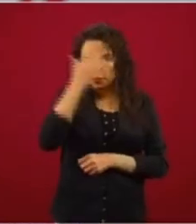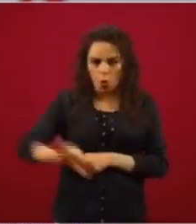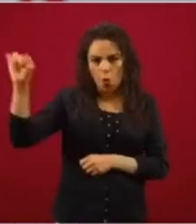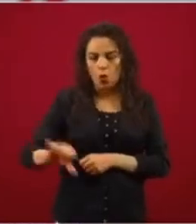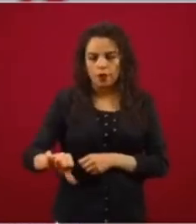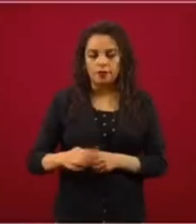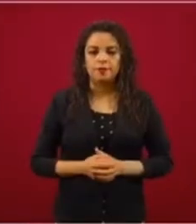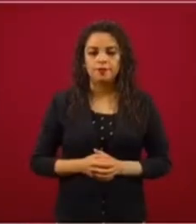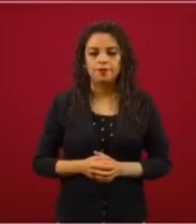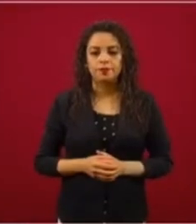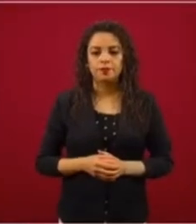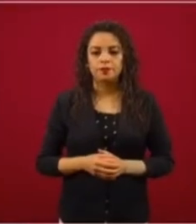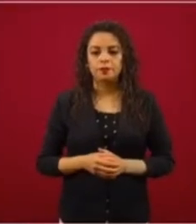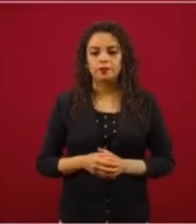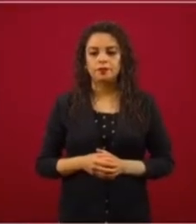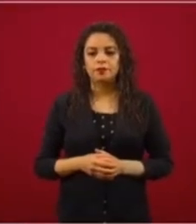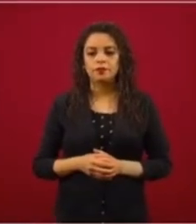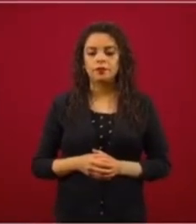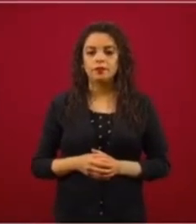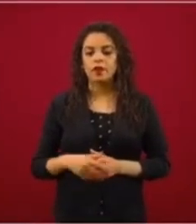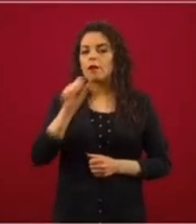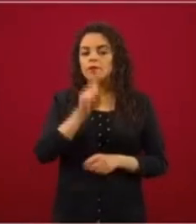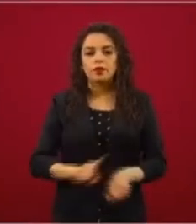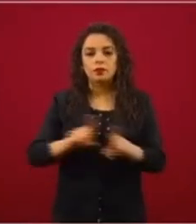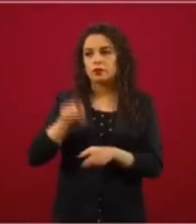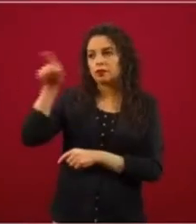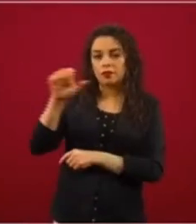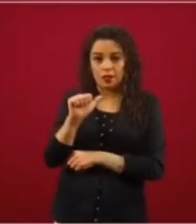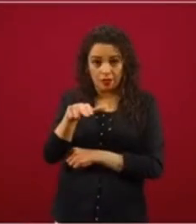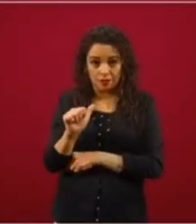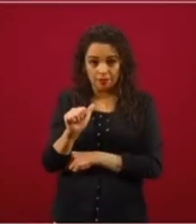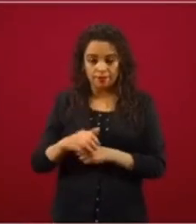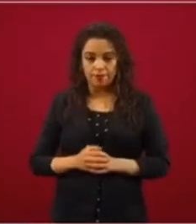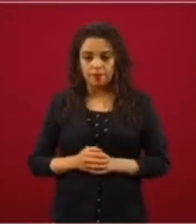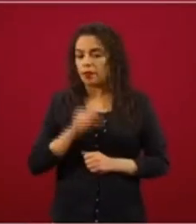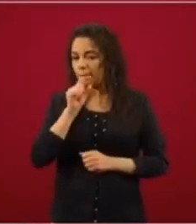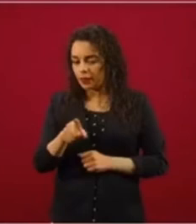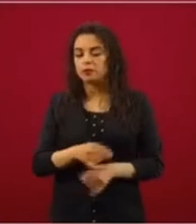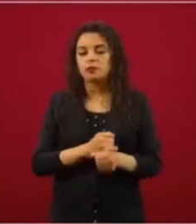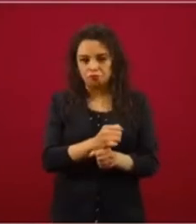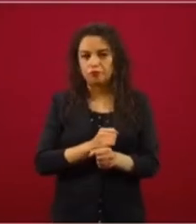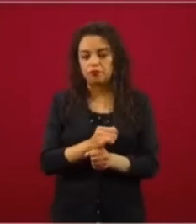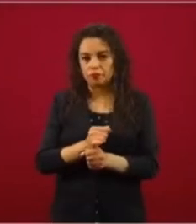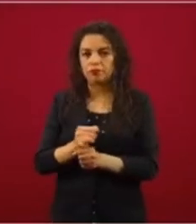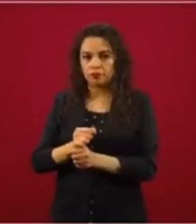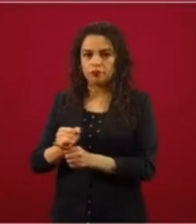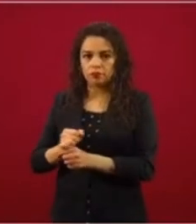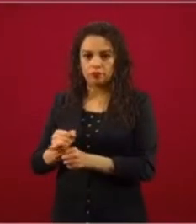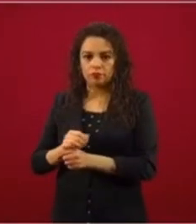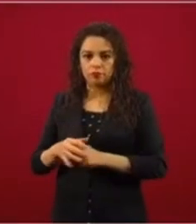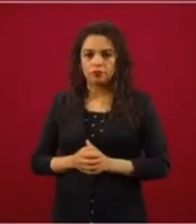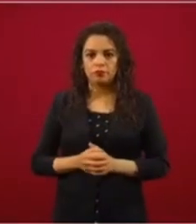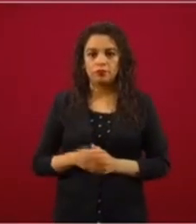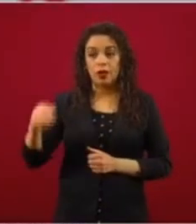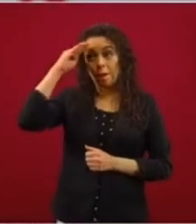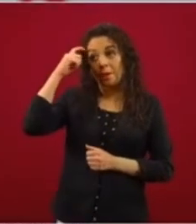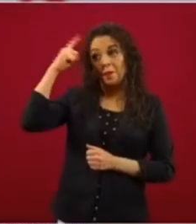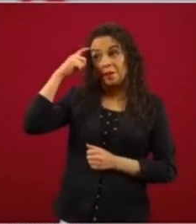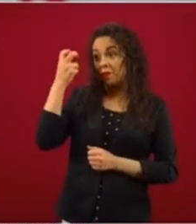Lo que corresponde a Ana, igual, se investiga, no se hacen juicios sumarios,